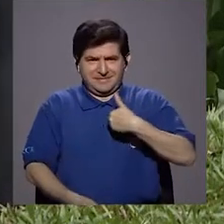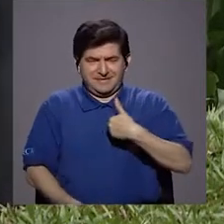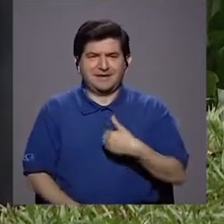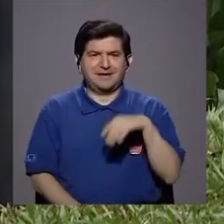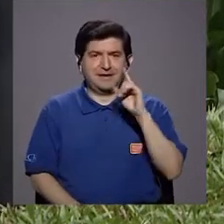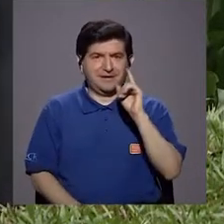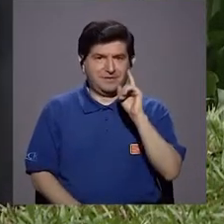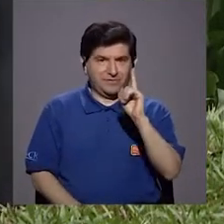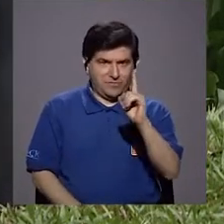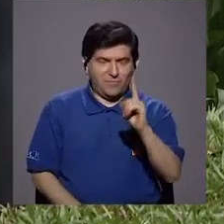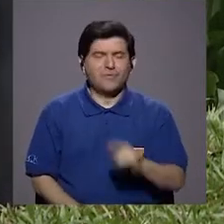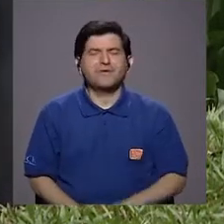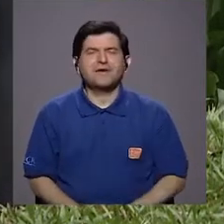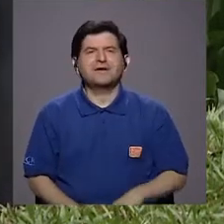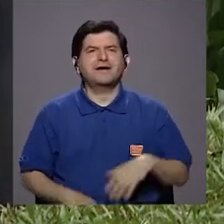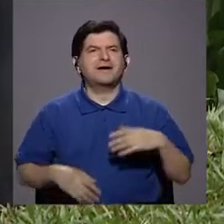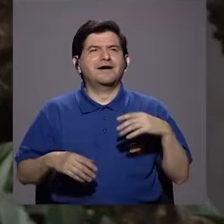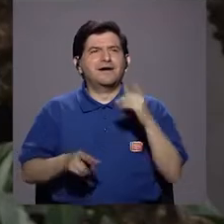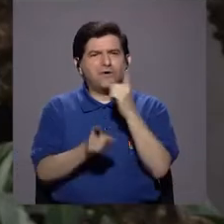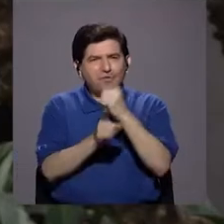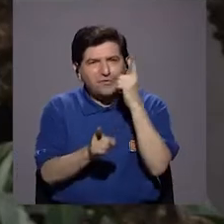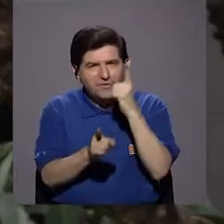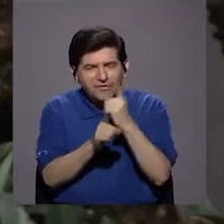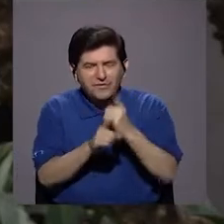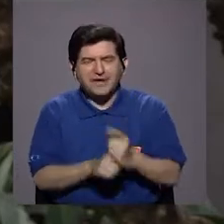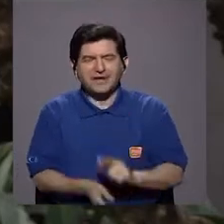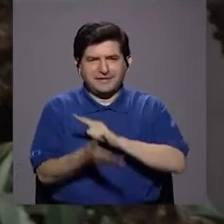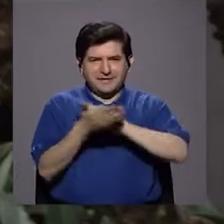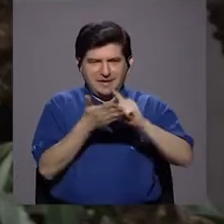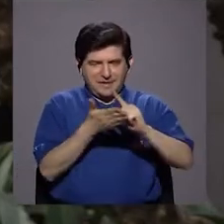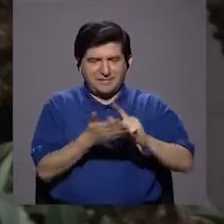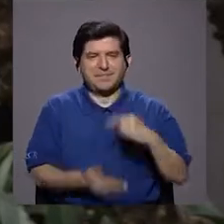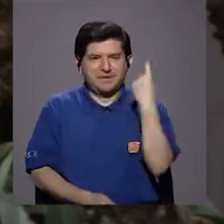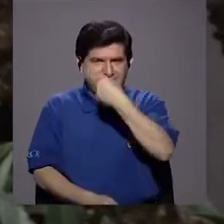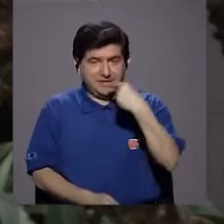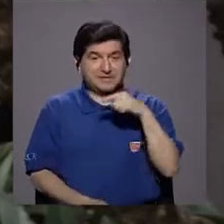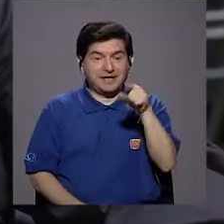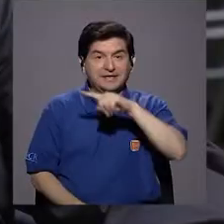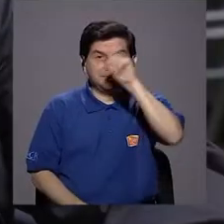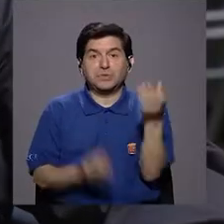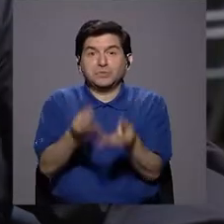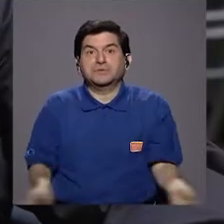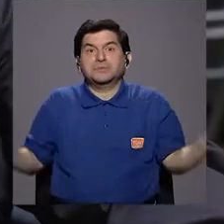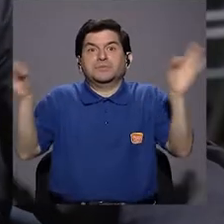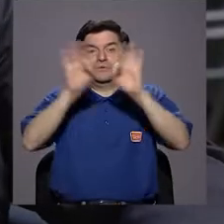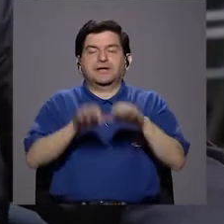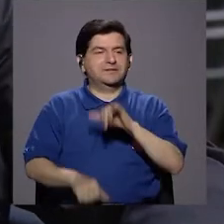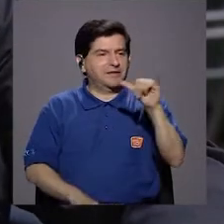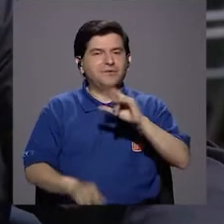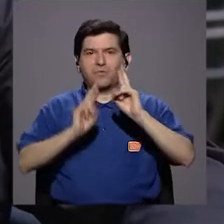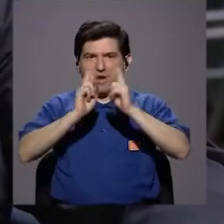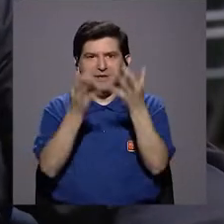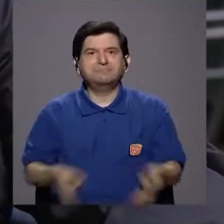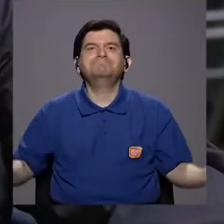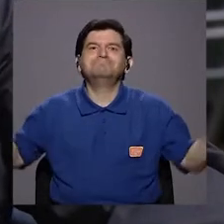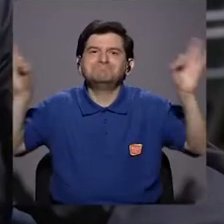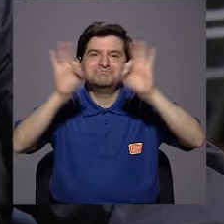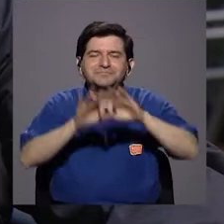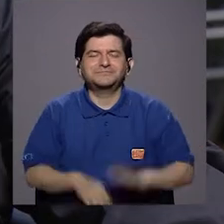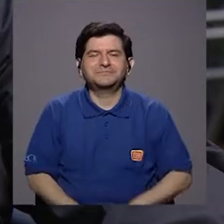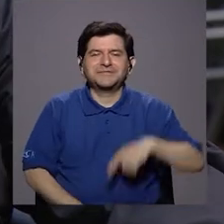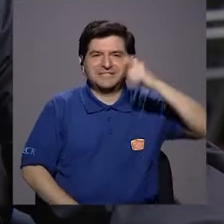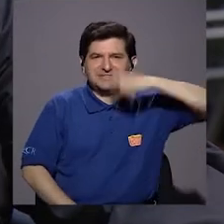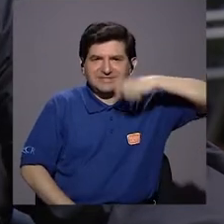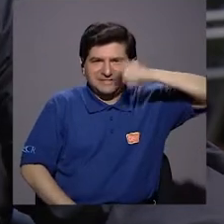tener una, esta es la pregunta del millón, una adecuada higiene bucodental? Mira, y la respuesta del millón, ok,